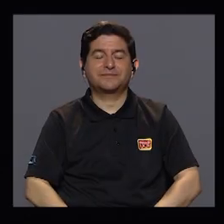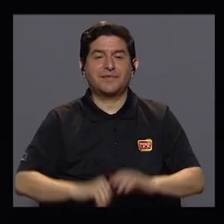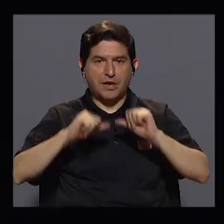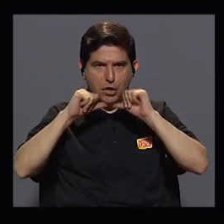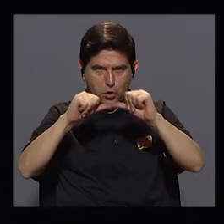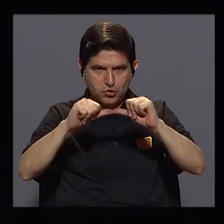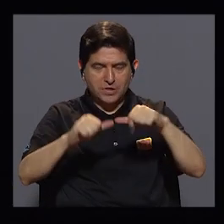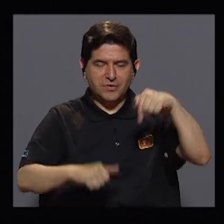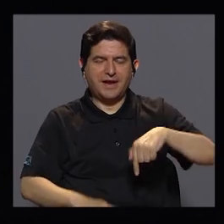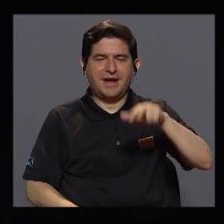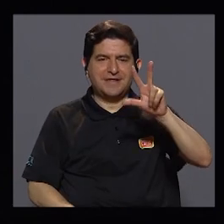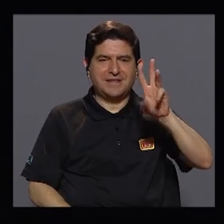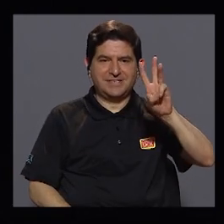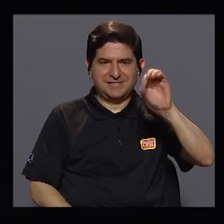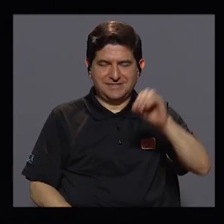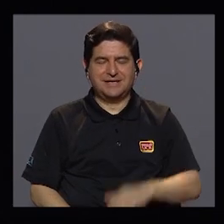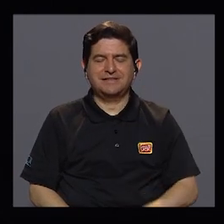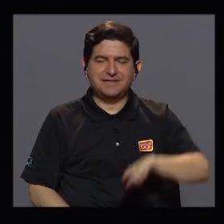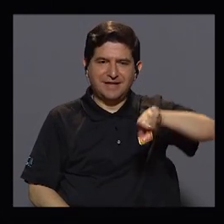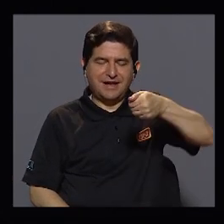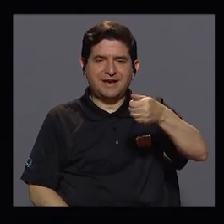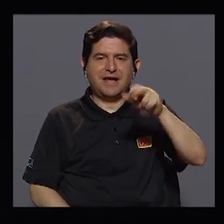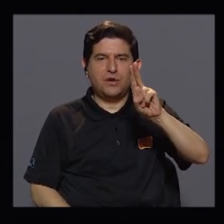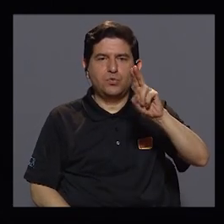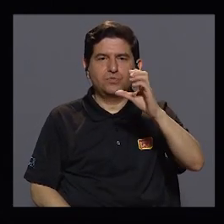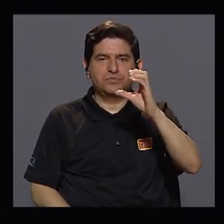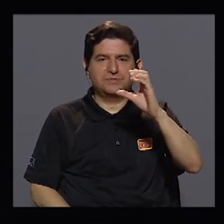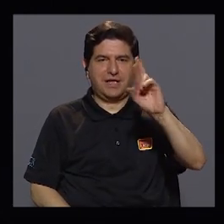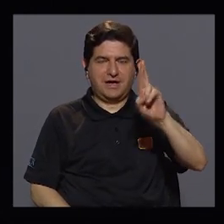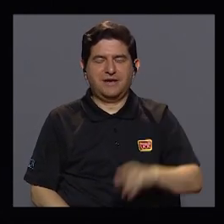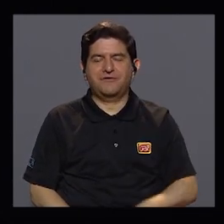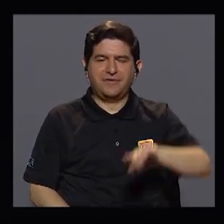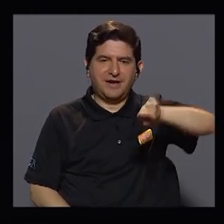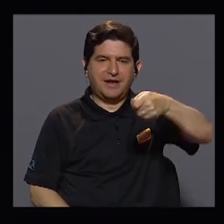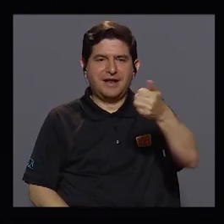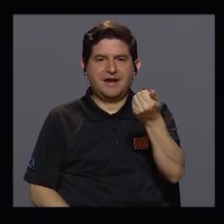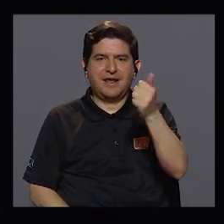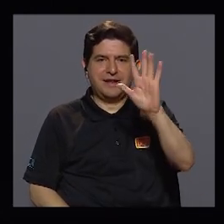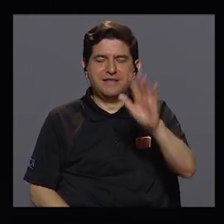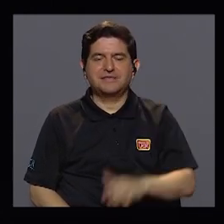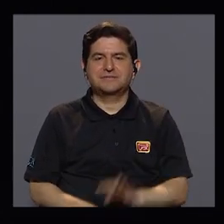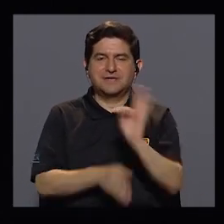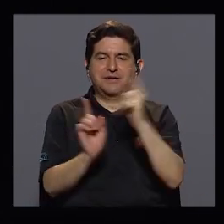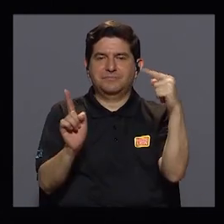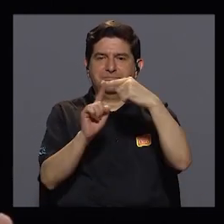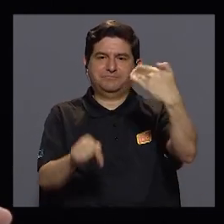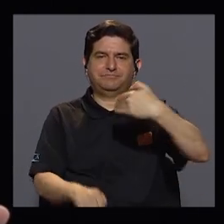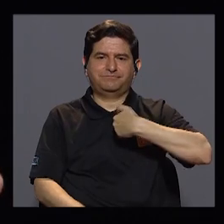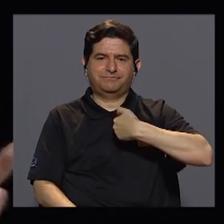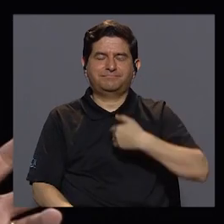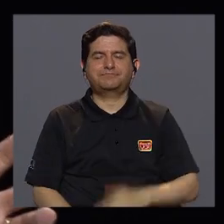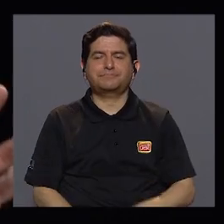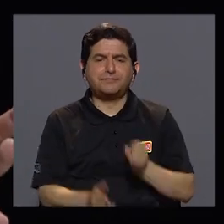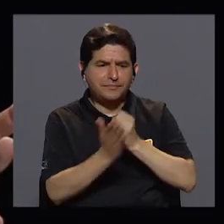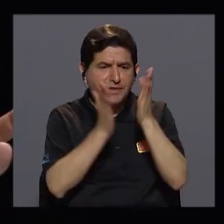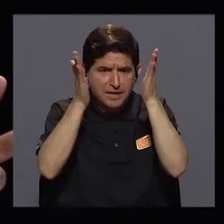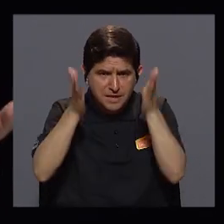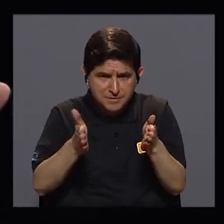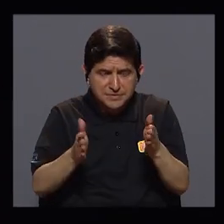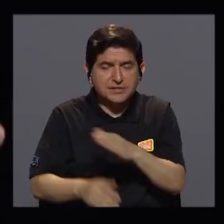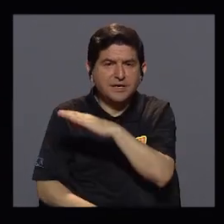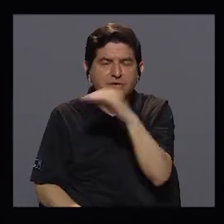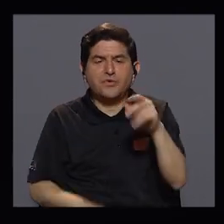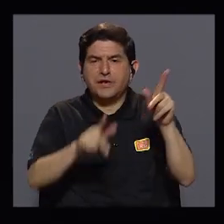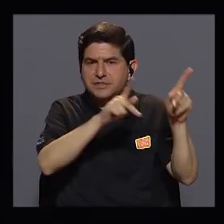Regresamos. Estamos en 360, acá en el canal de la Universidad de Costa Rica, su canal 15, donde hacemos televisión con sentido, con investigadoras y